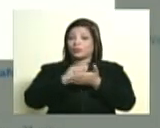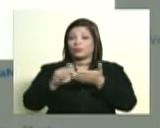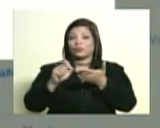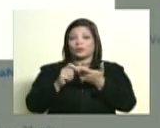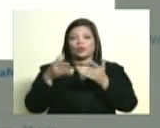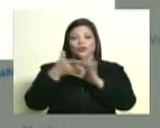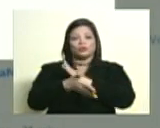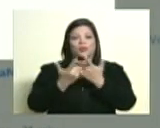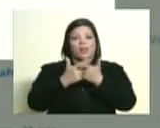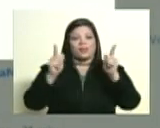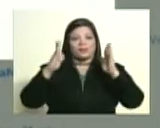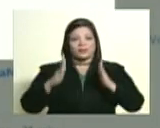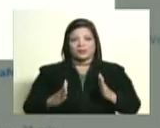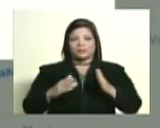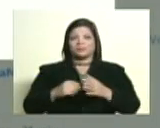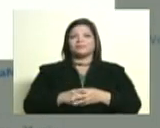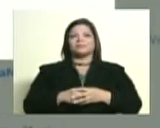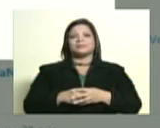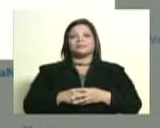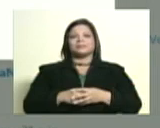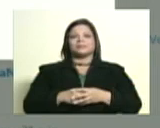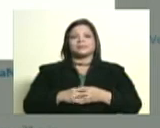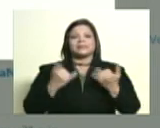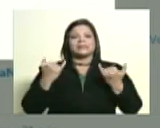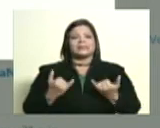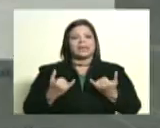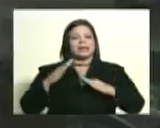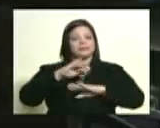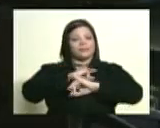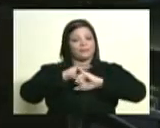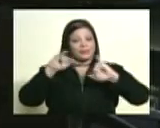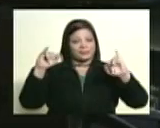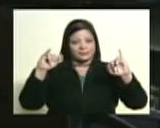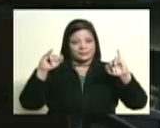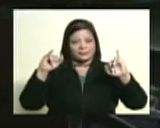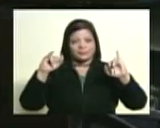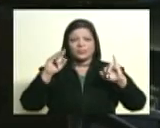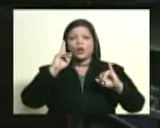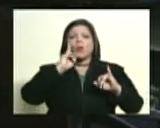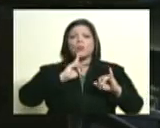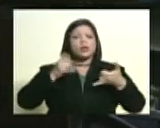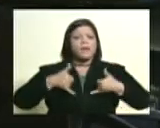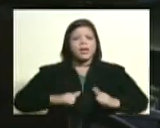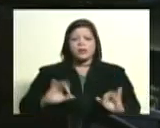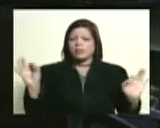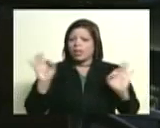notas sobre el libertador Pedro ya tenemos que terminar Bolívar no tuvo hijos